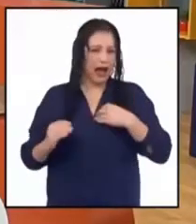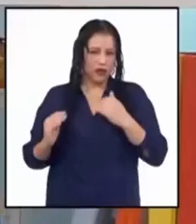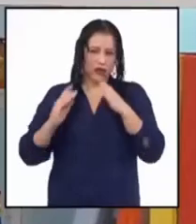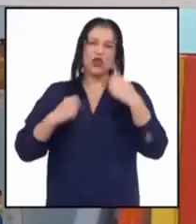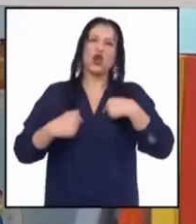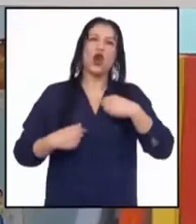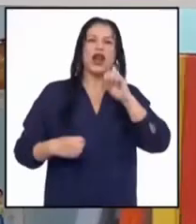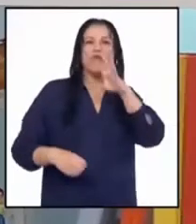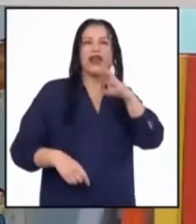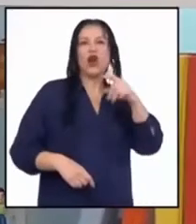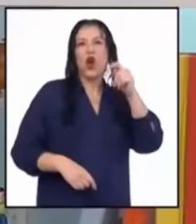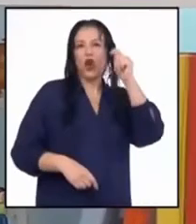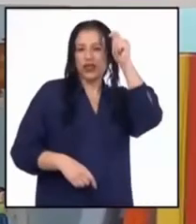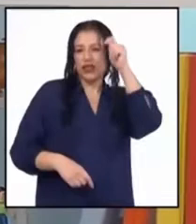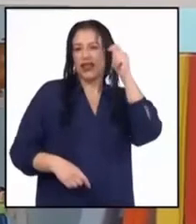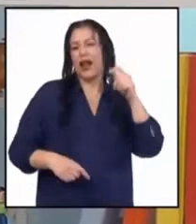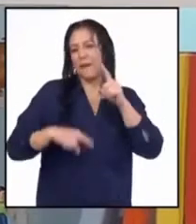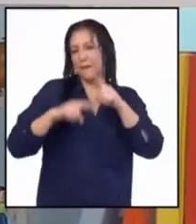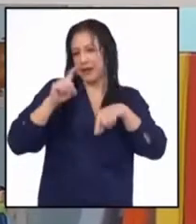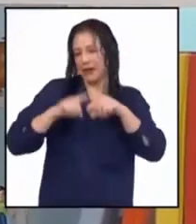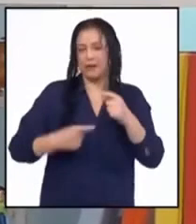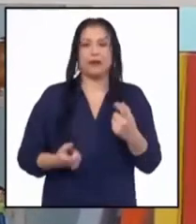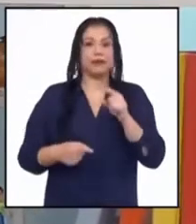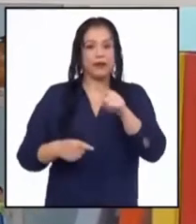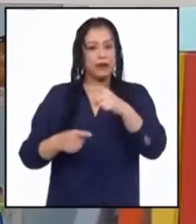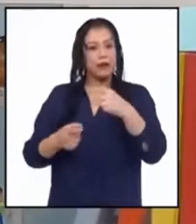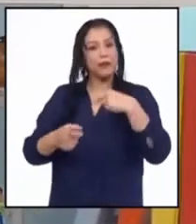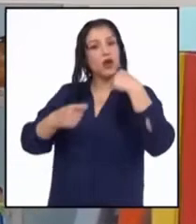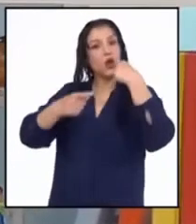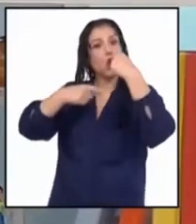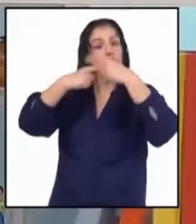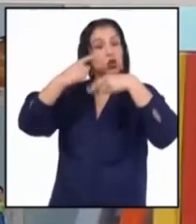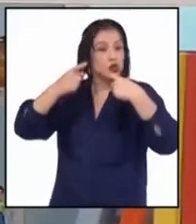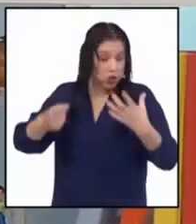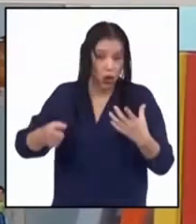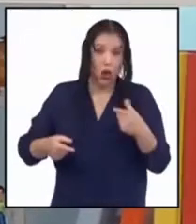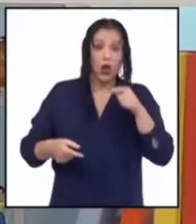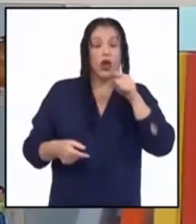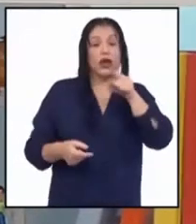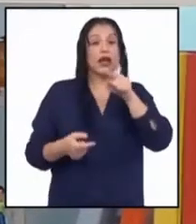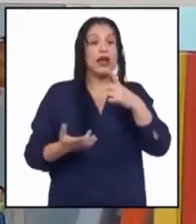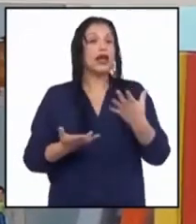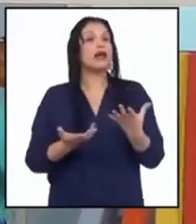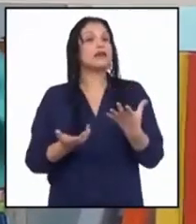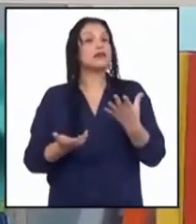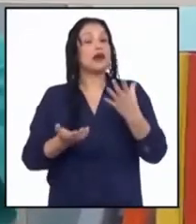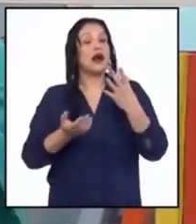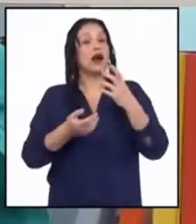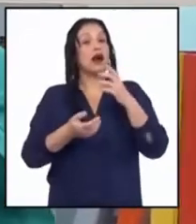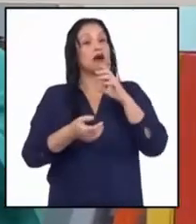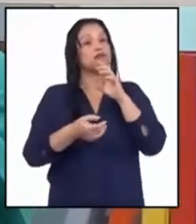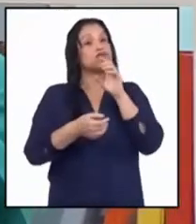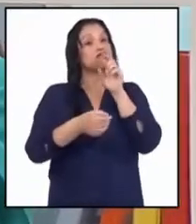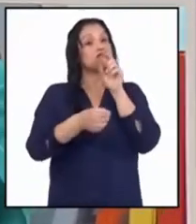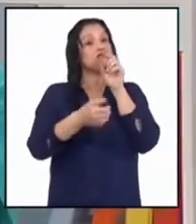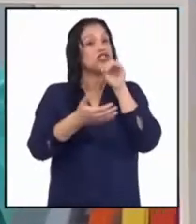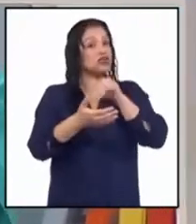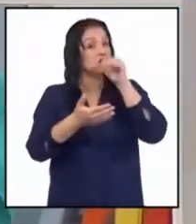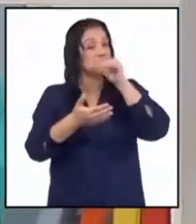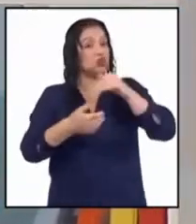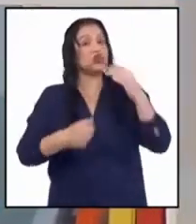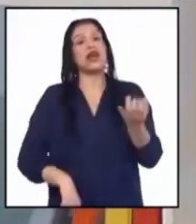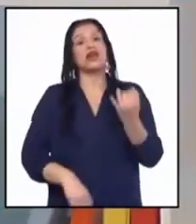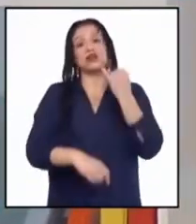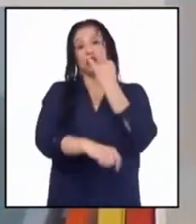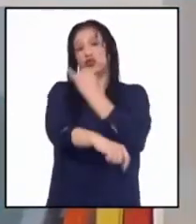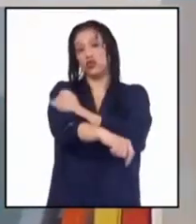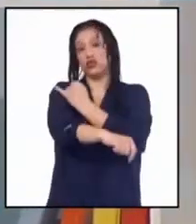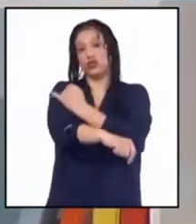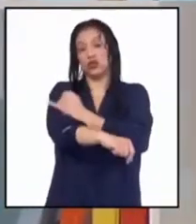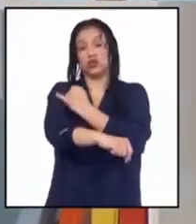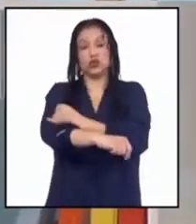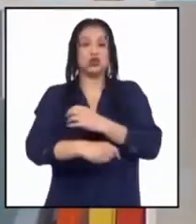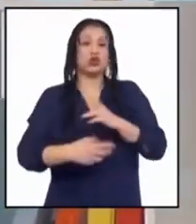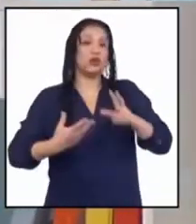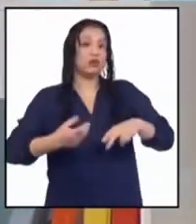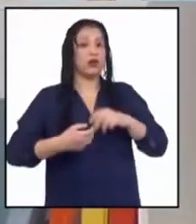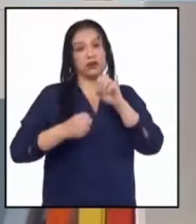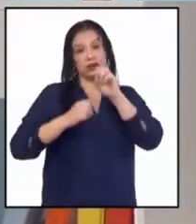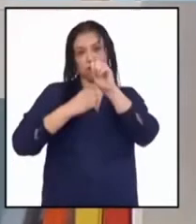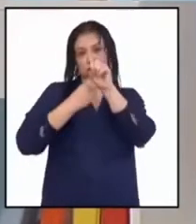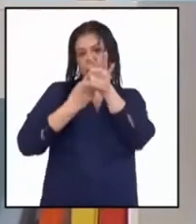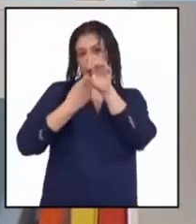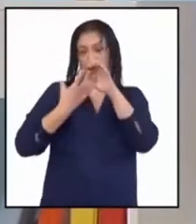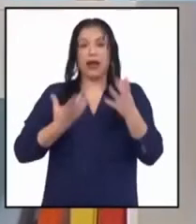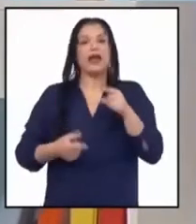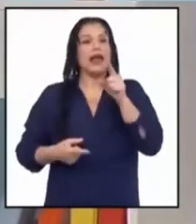prima. Me contó que está teniendo clases virtuales en su instituto y que justo le tocó hacer una pequeña investigación